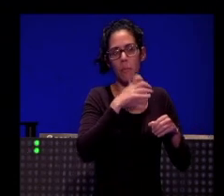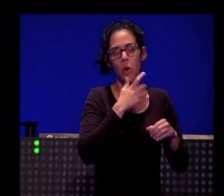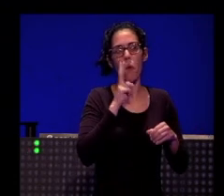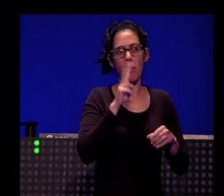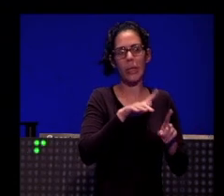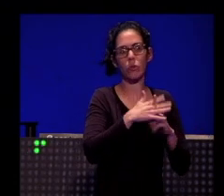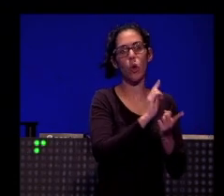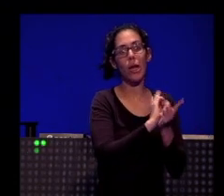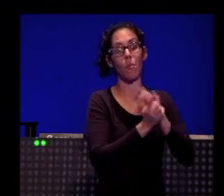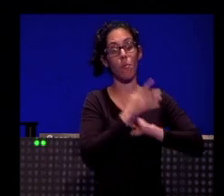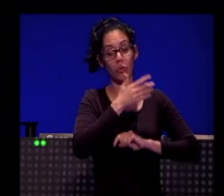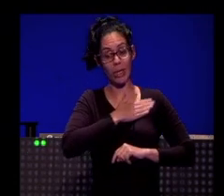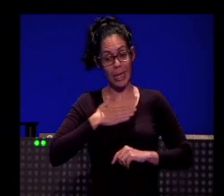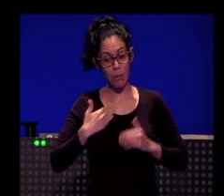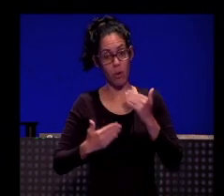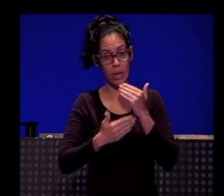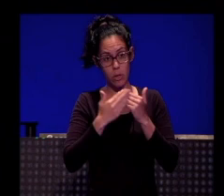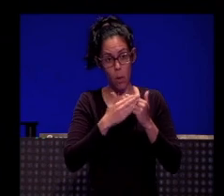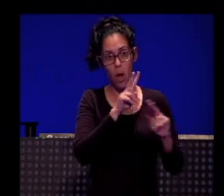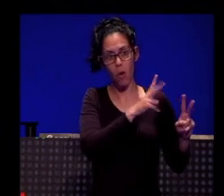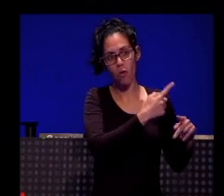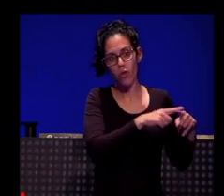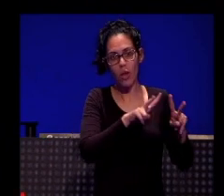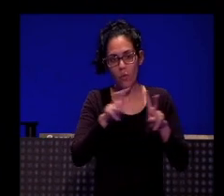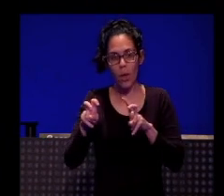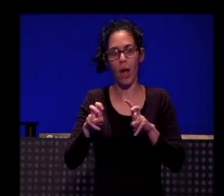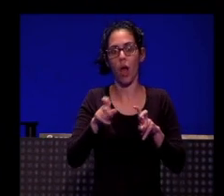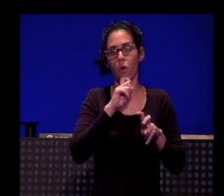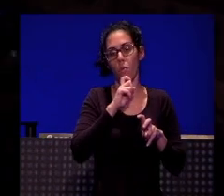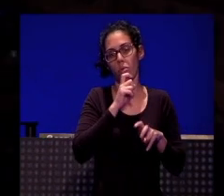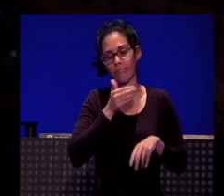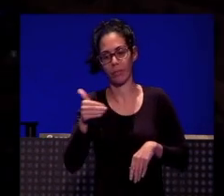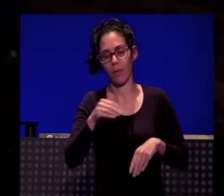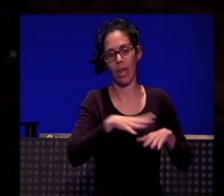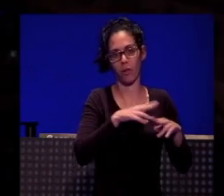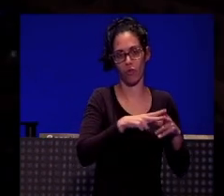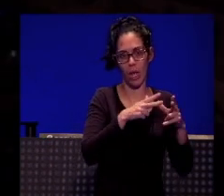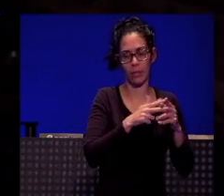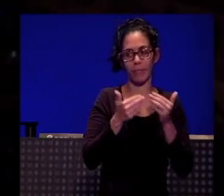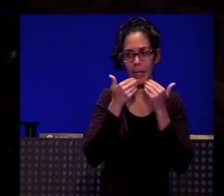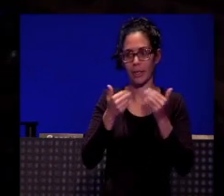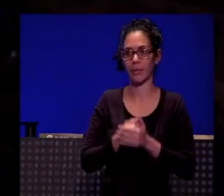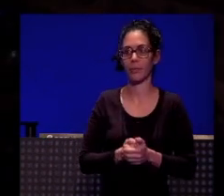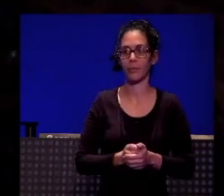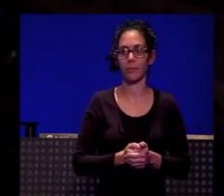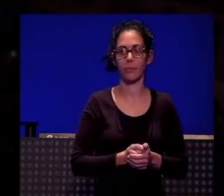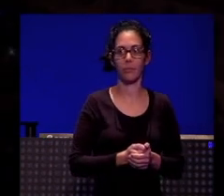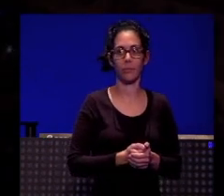queremos seguir innovando y dando pasitos también a través de las redes sociales. Muy bien. Gracias. Gracias a ti. Voy, voy.